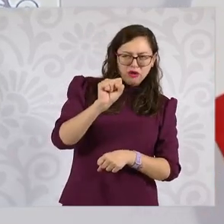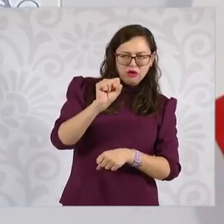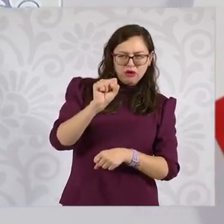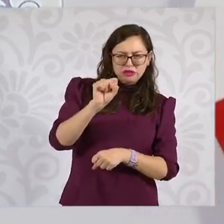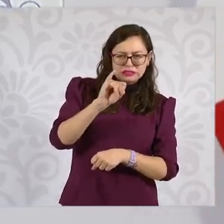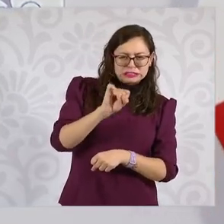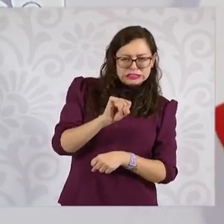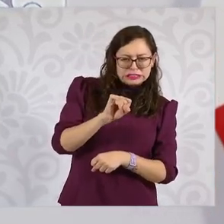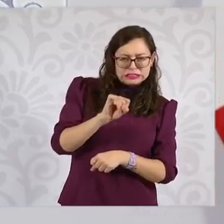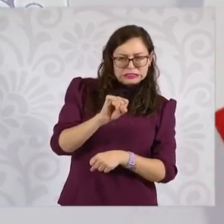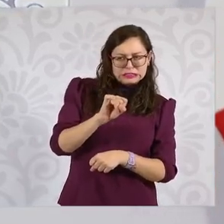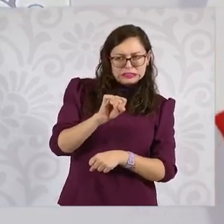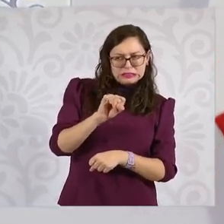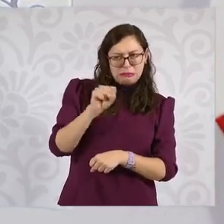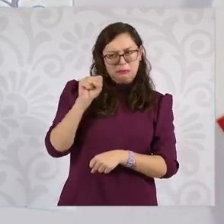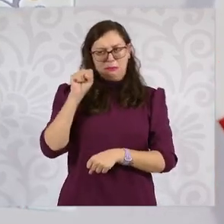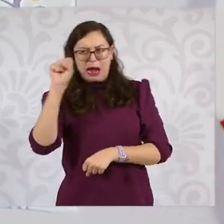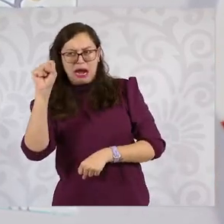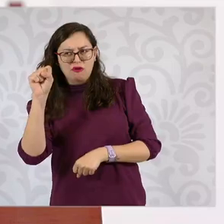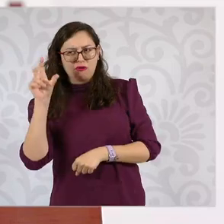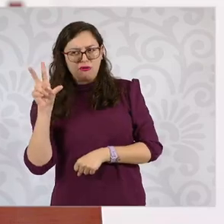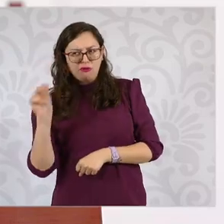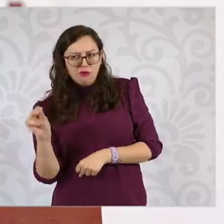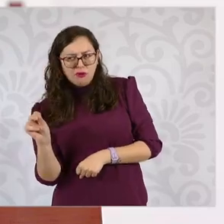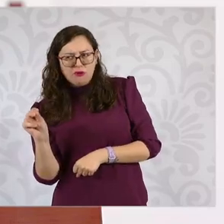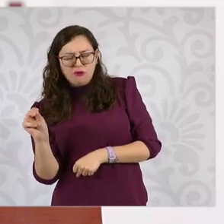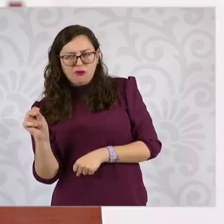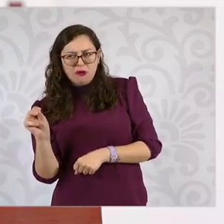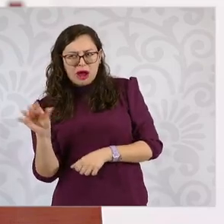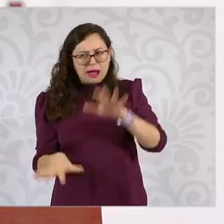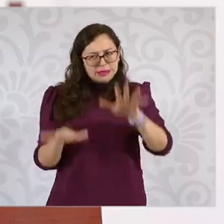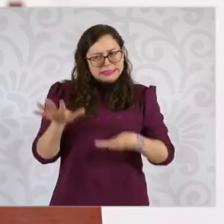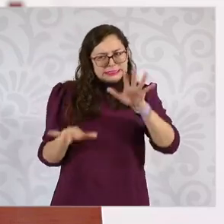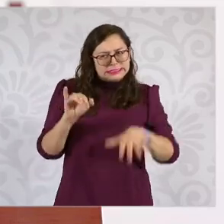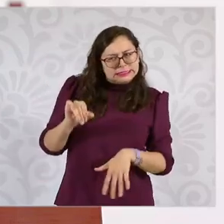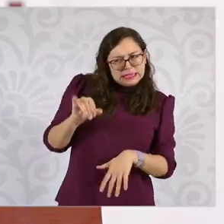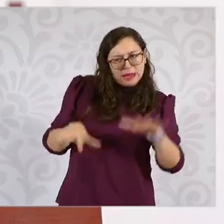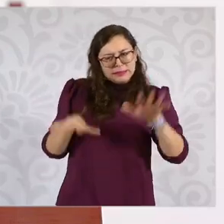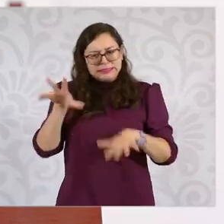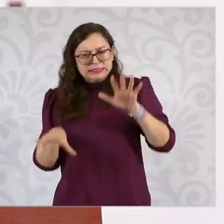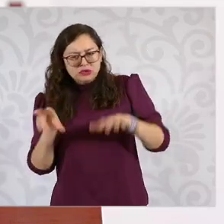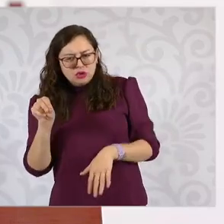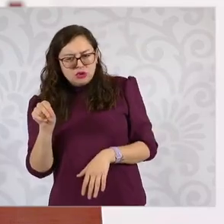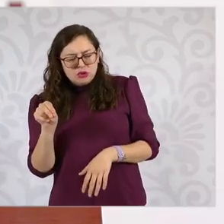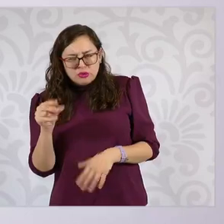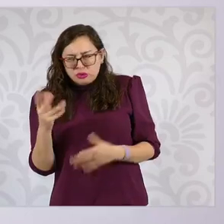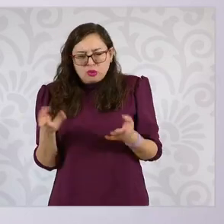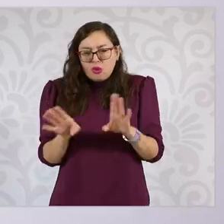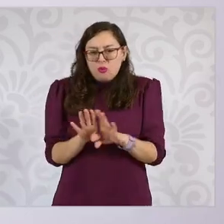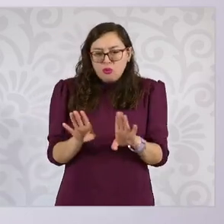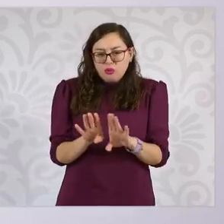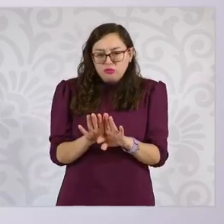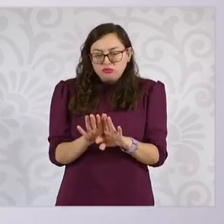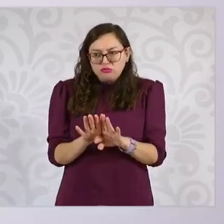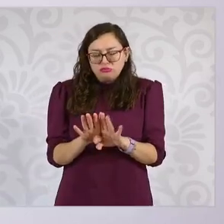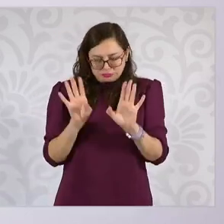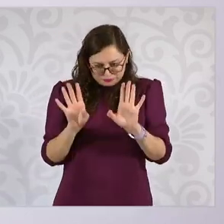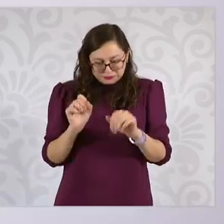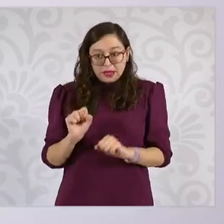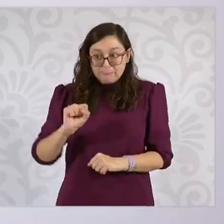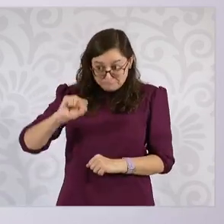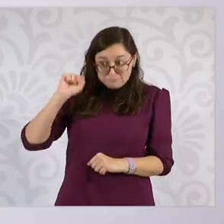Porque algunos casos sí los tratan y otros no. Y segundo, ¿por qué están percibiendo sus salarios y están en paro?